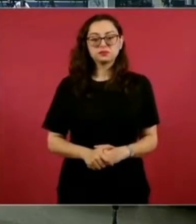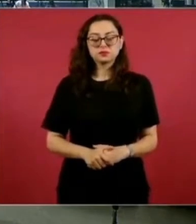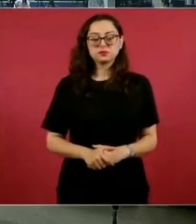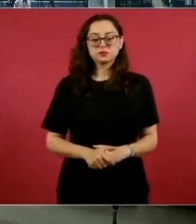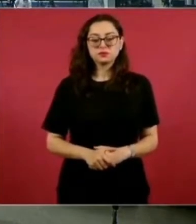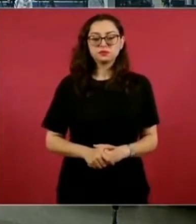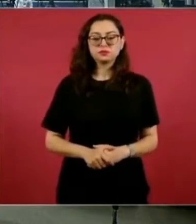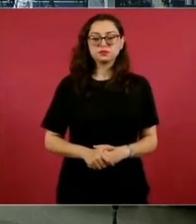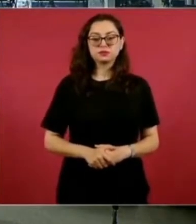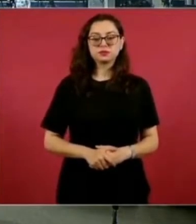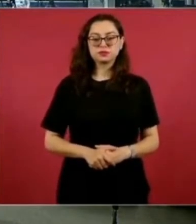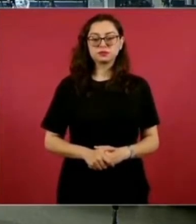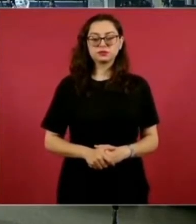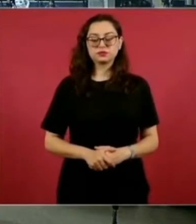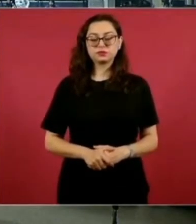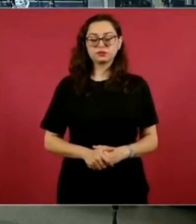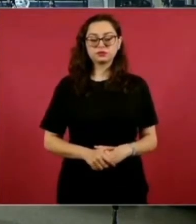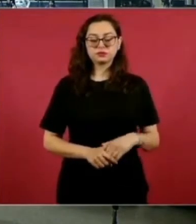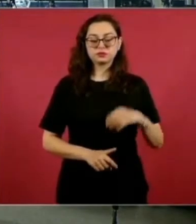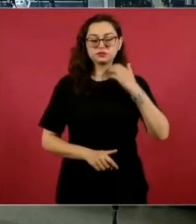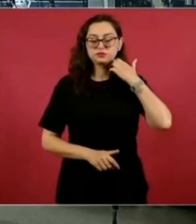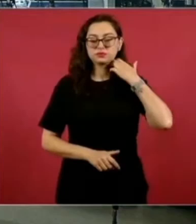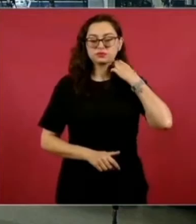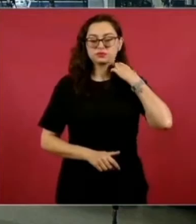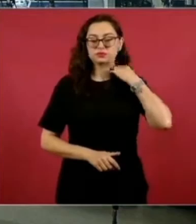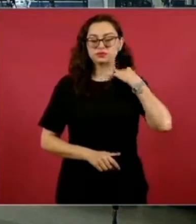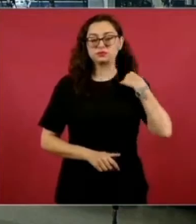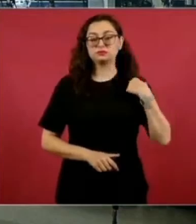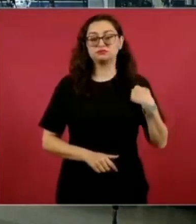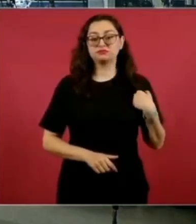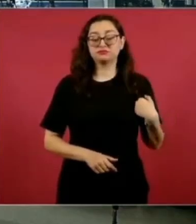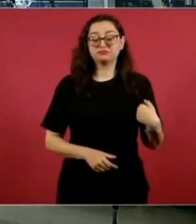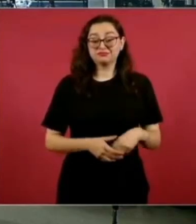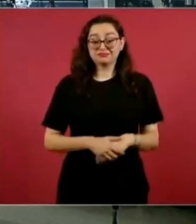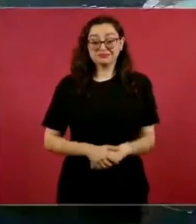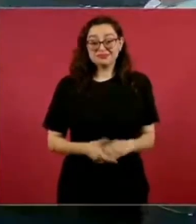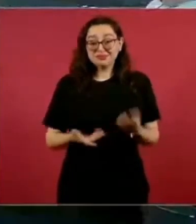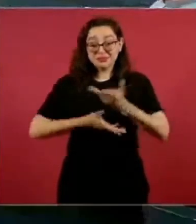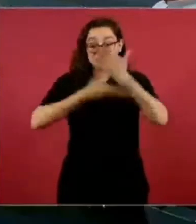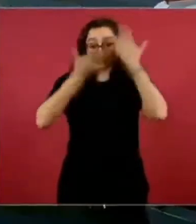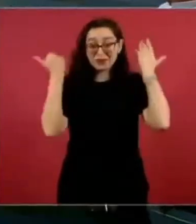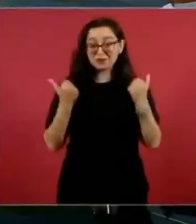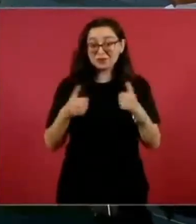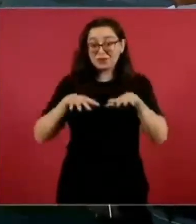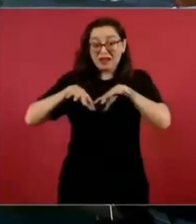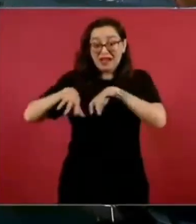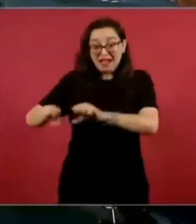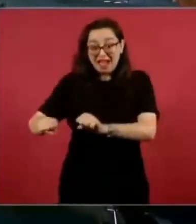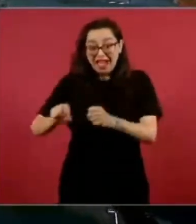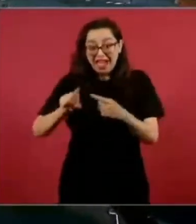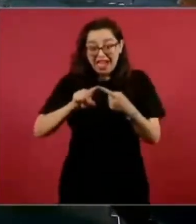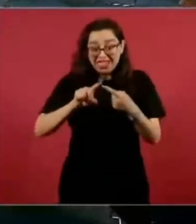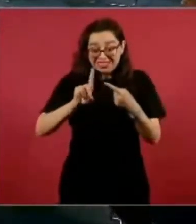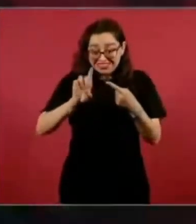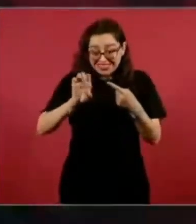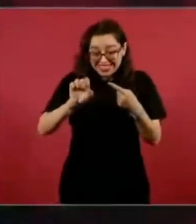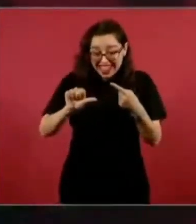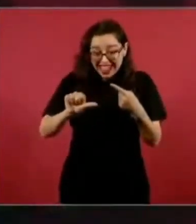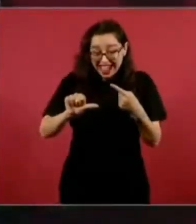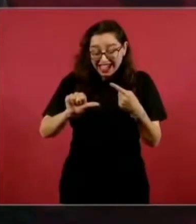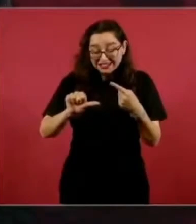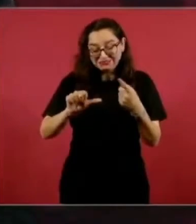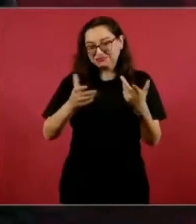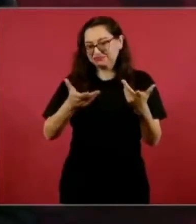Es que ni siquiera se sabe si fue la DEA o fue otra